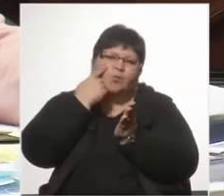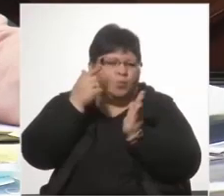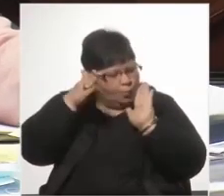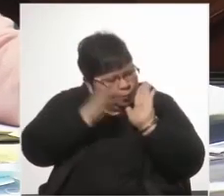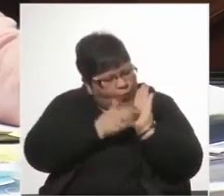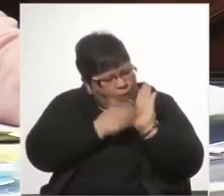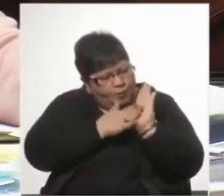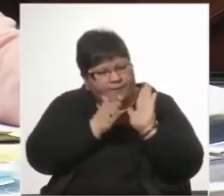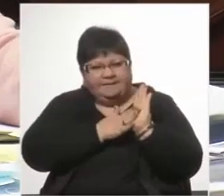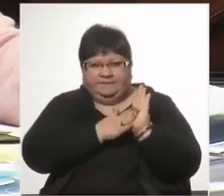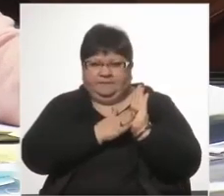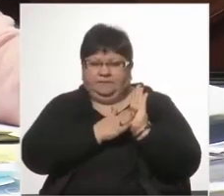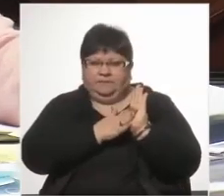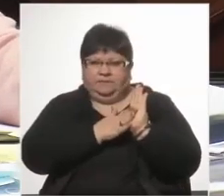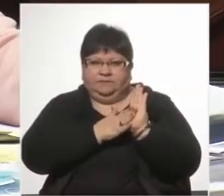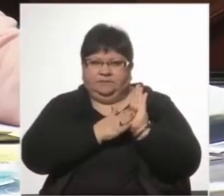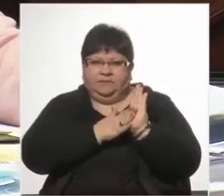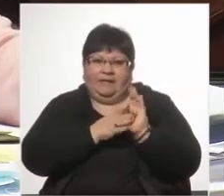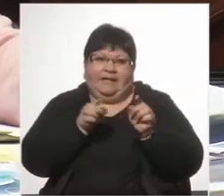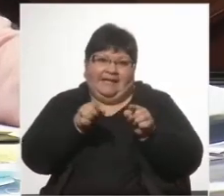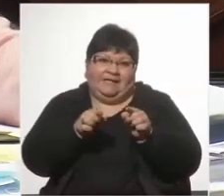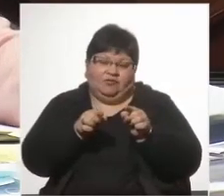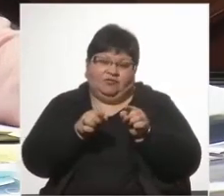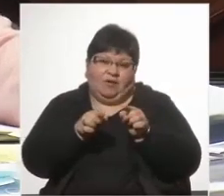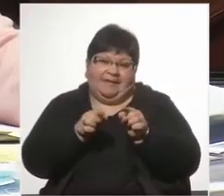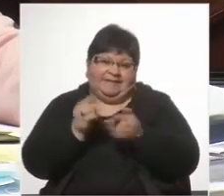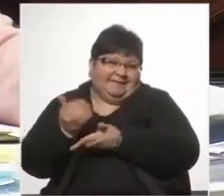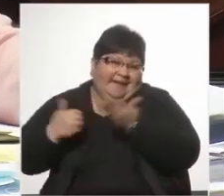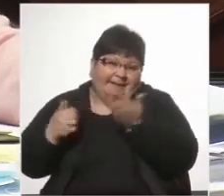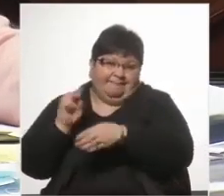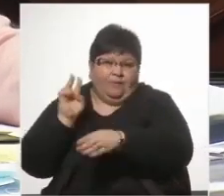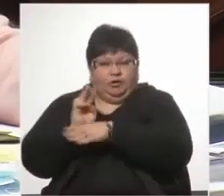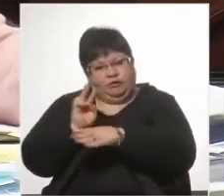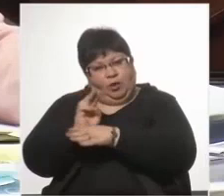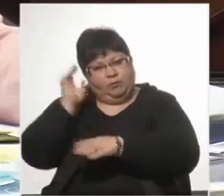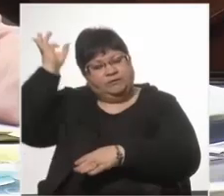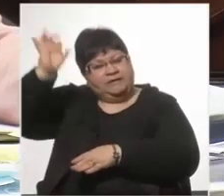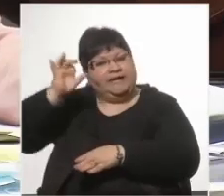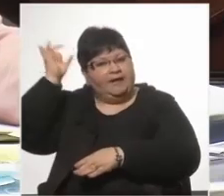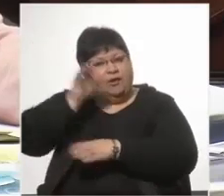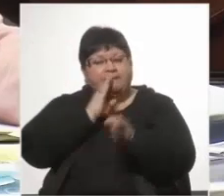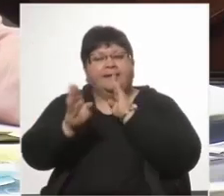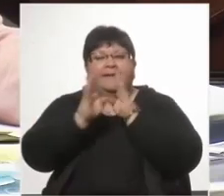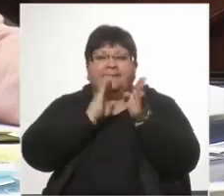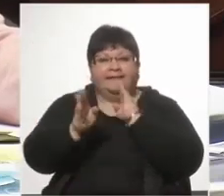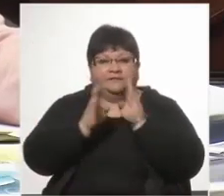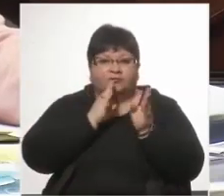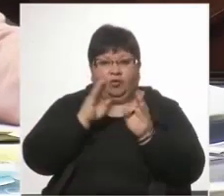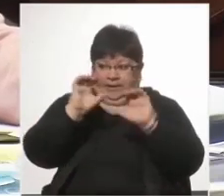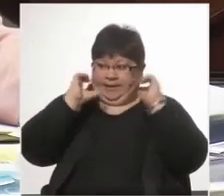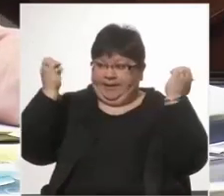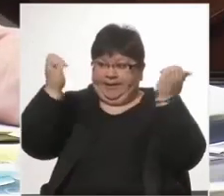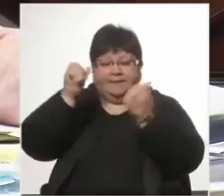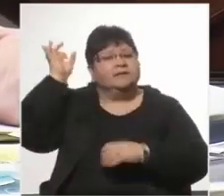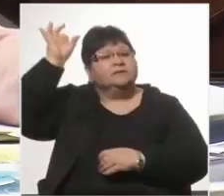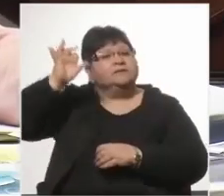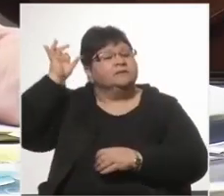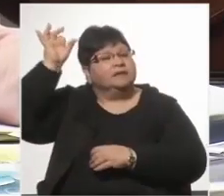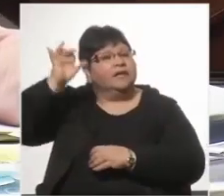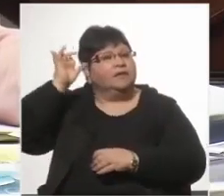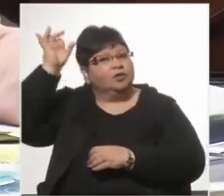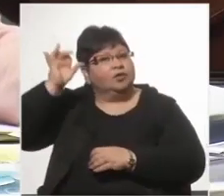Porque de eso se trata un desafuero. Que el Parlamento, en este caso la Cámara de Senadores,